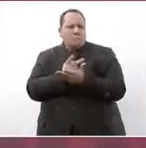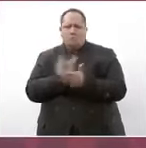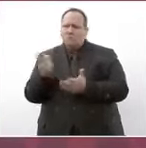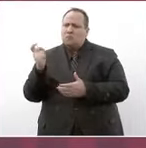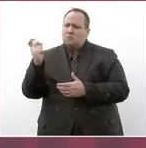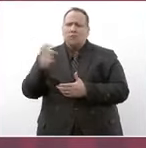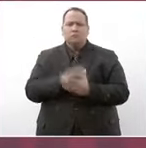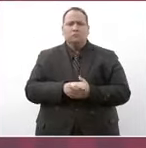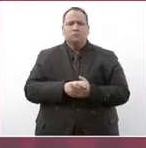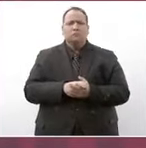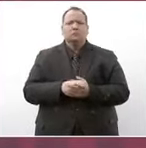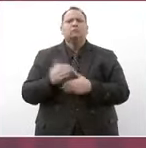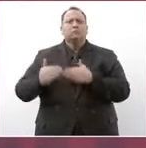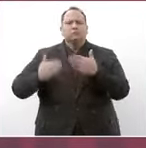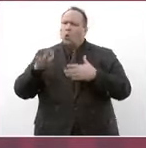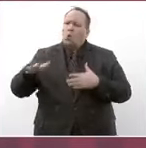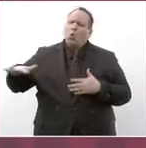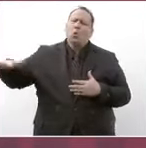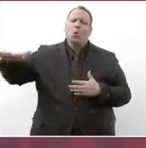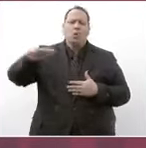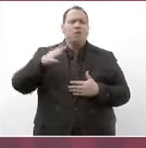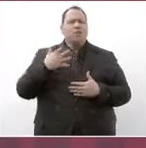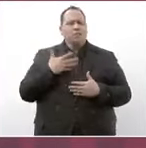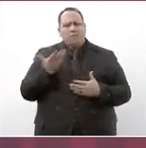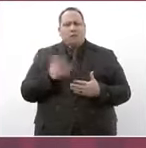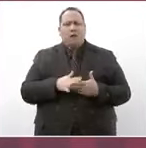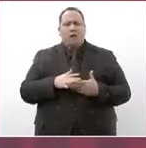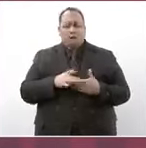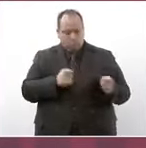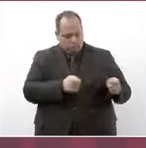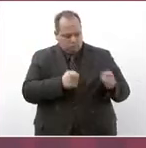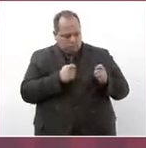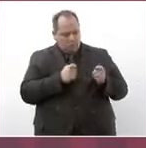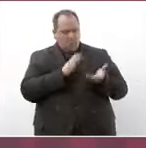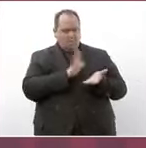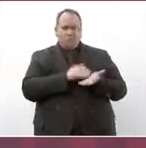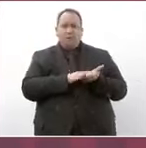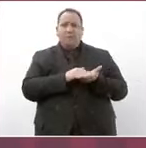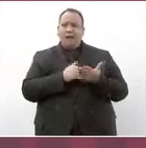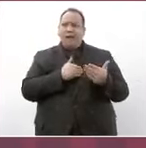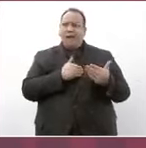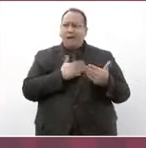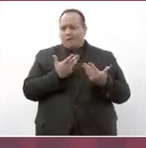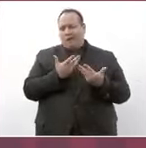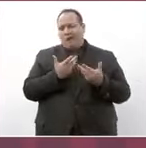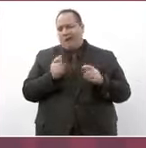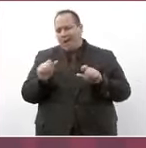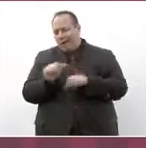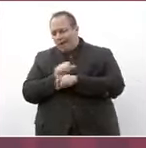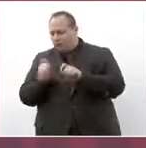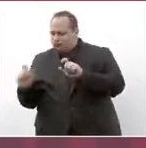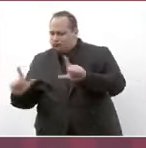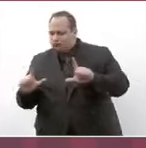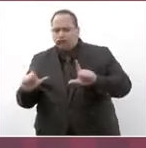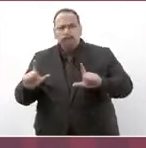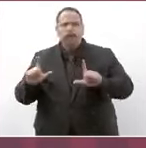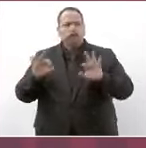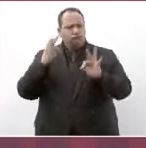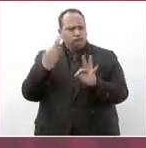y van a tener su papel se les va a regularizar su carro